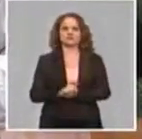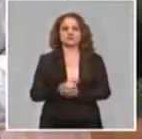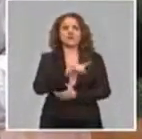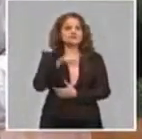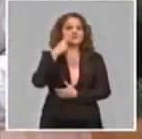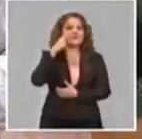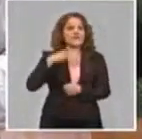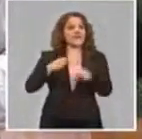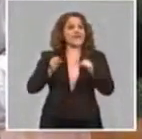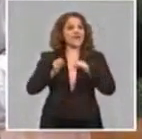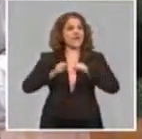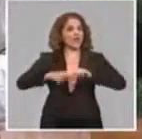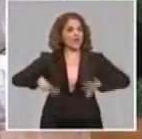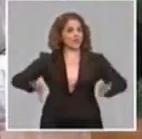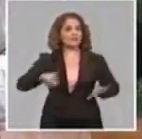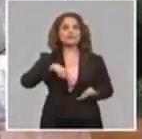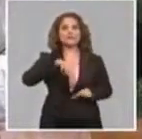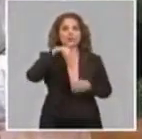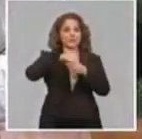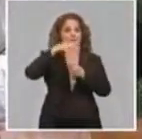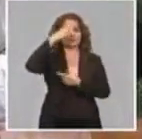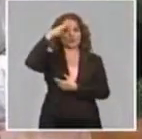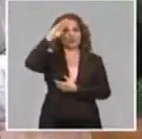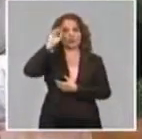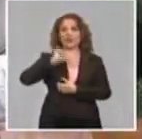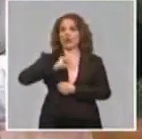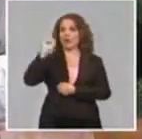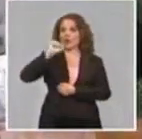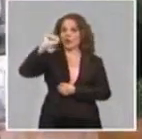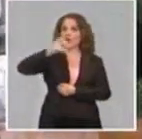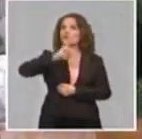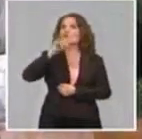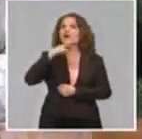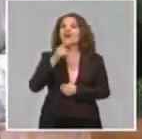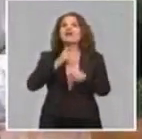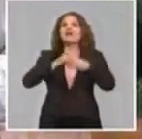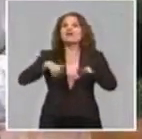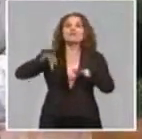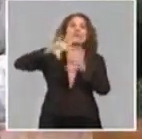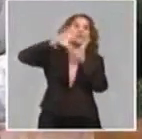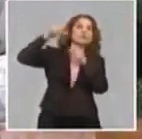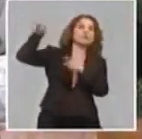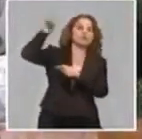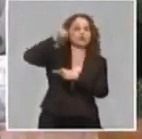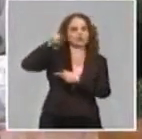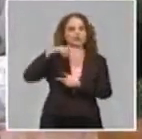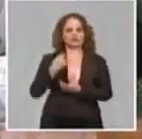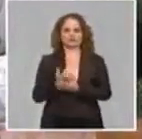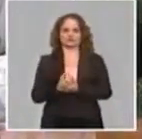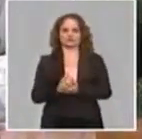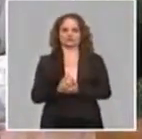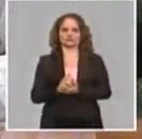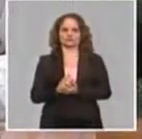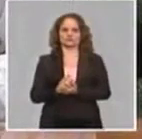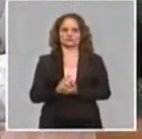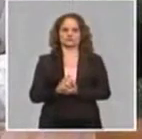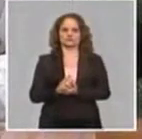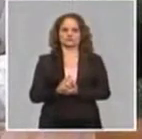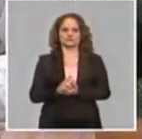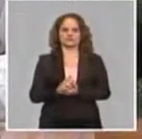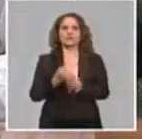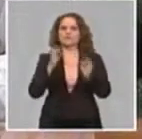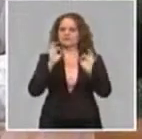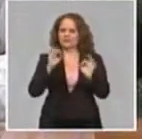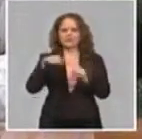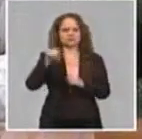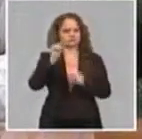ejemplo de lo que se ha logrado aquí en el país, sino lo que se ha logrado mundialmente y el prestigio que cada día sigue llevando a estos